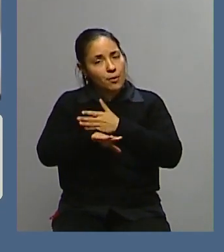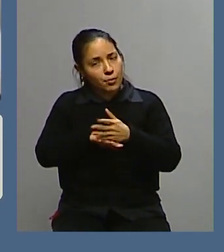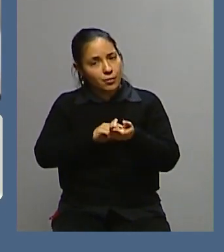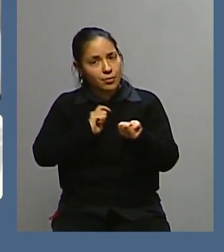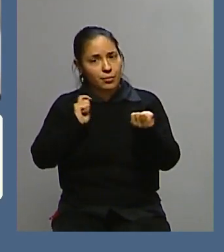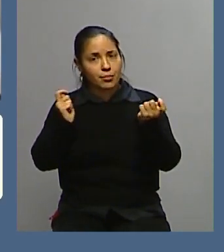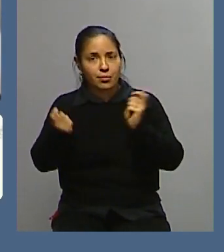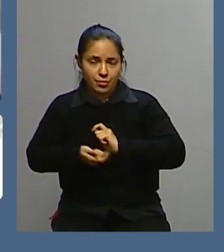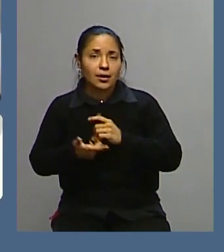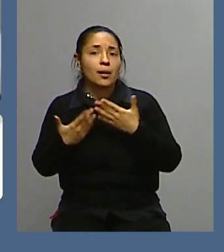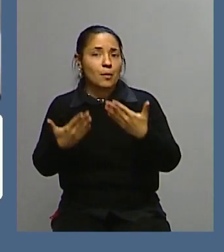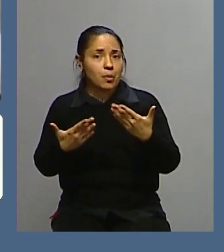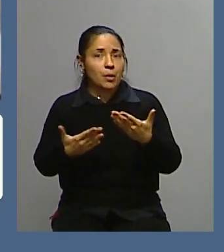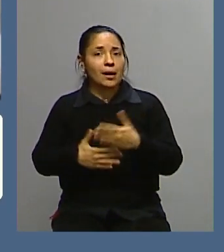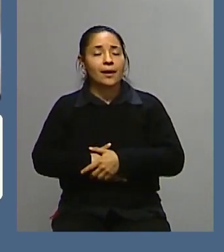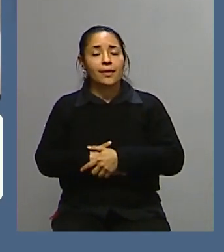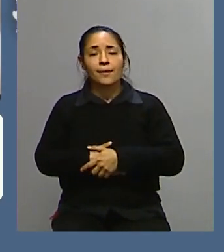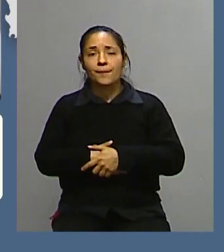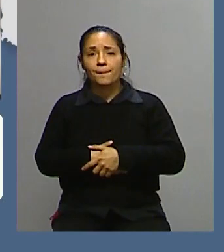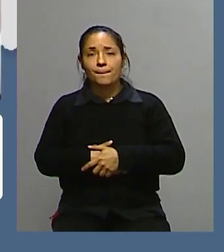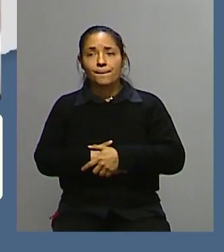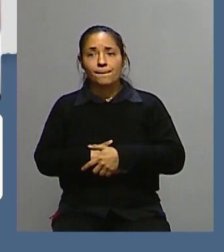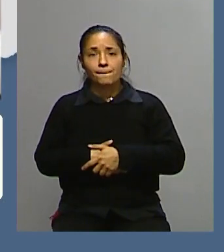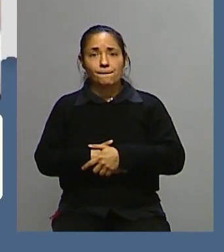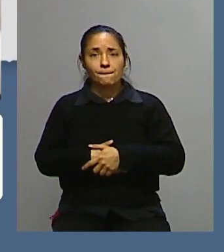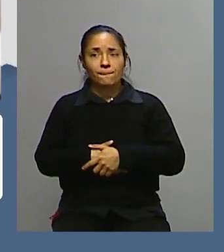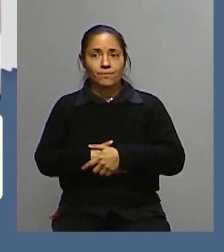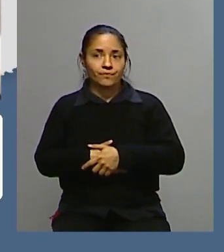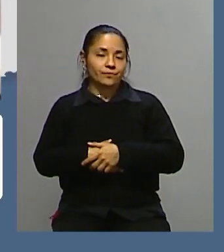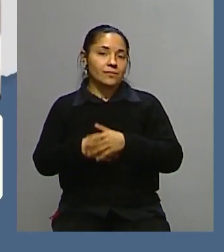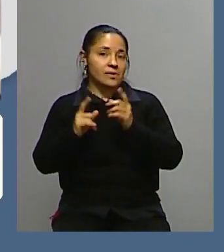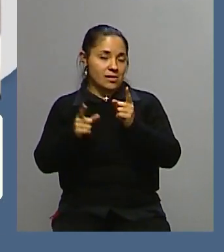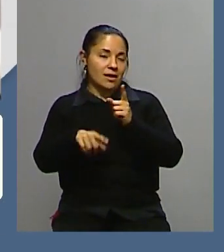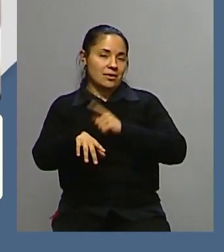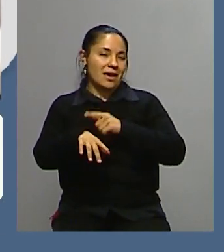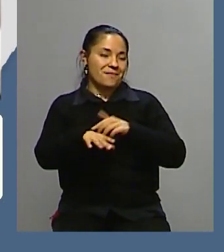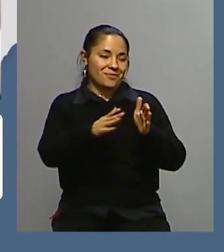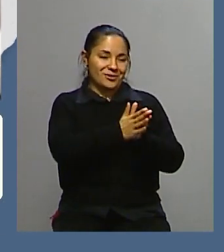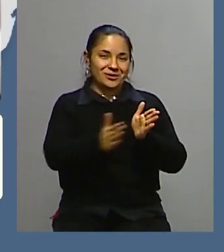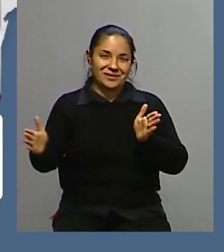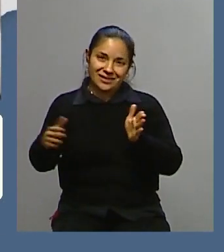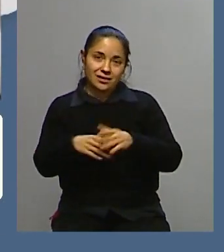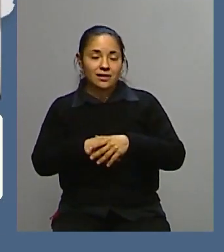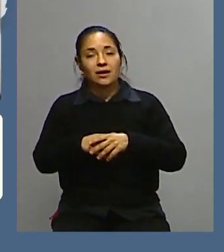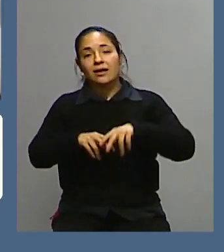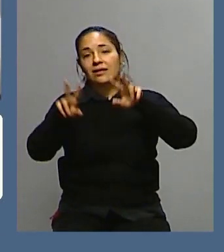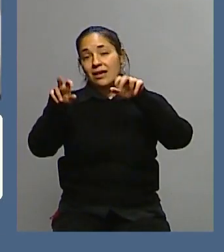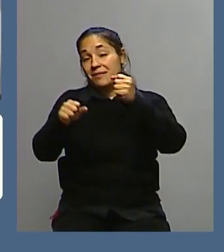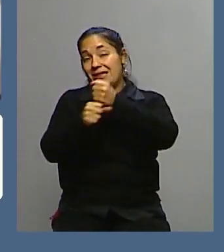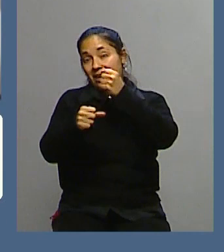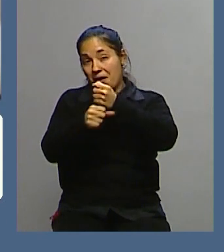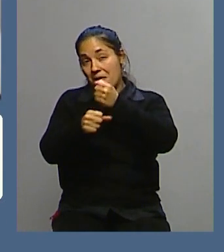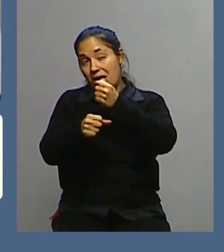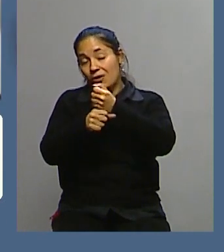actualizándose, ayornándose y poniéndose a tono con los nuevos tiempos. En términos de funciones, me parece que,